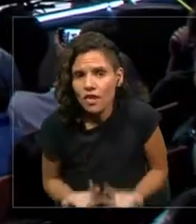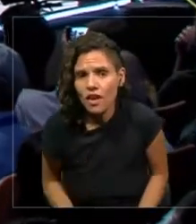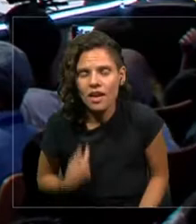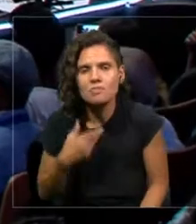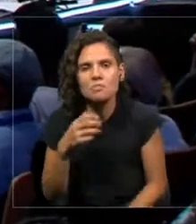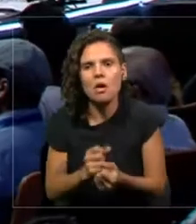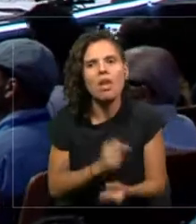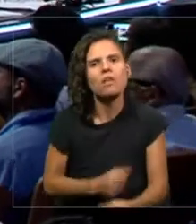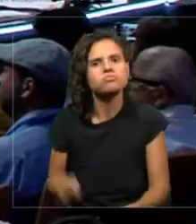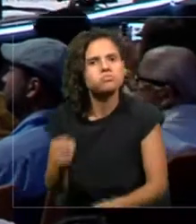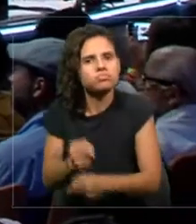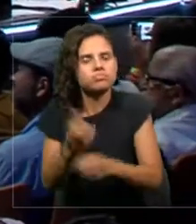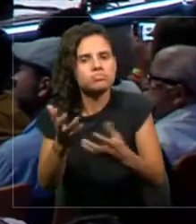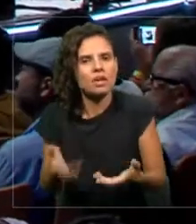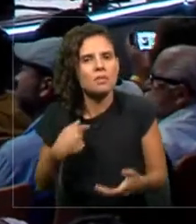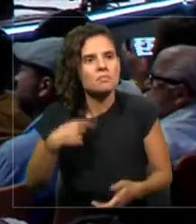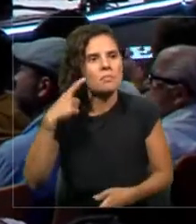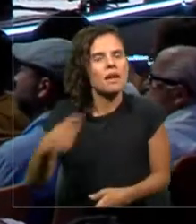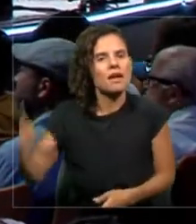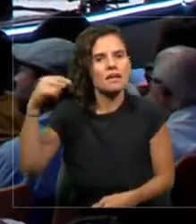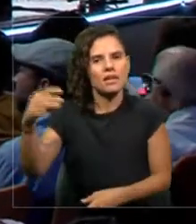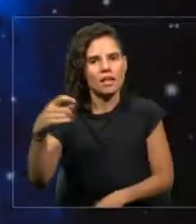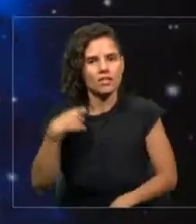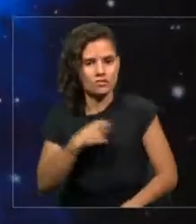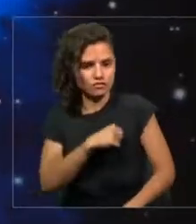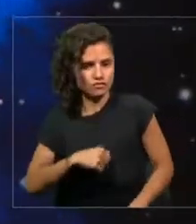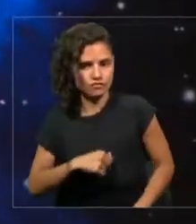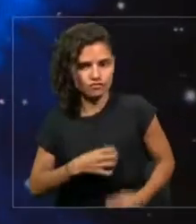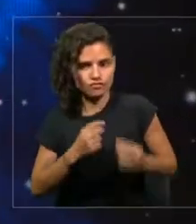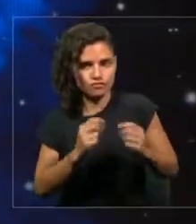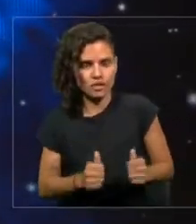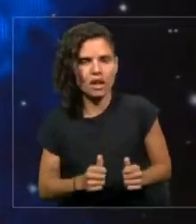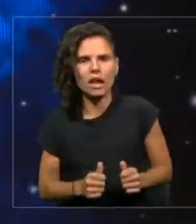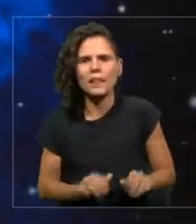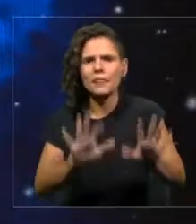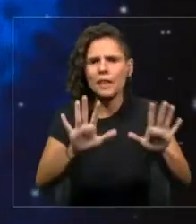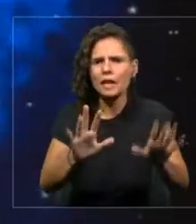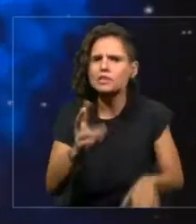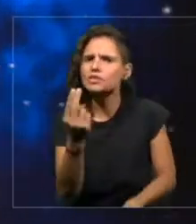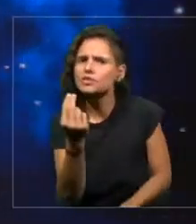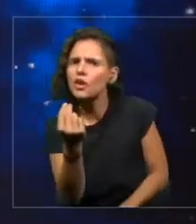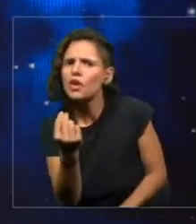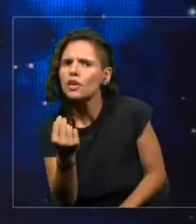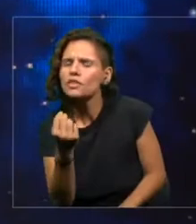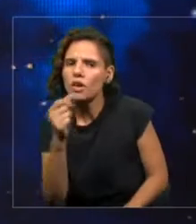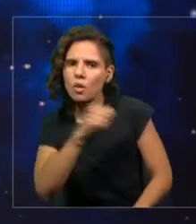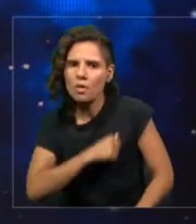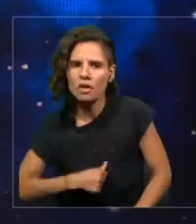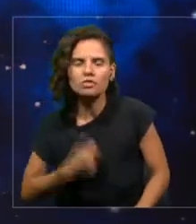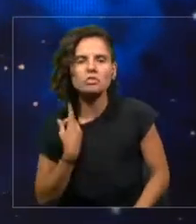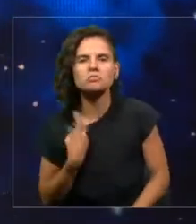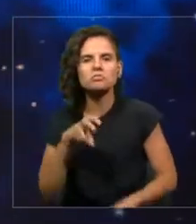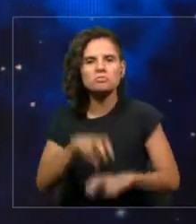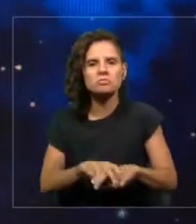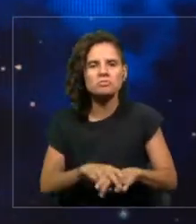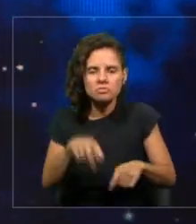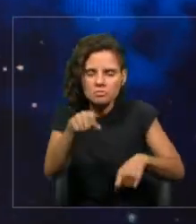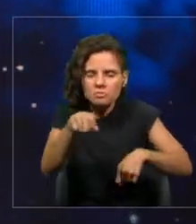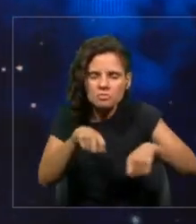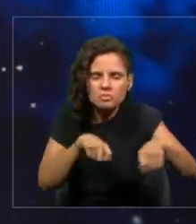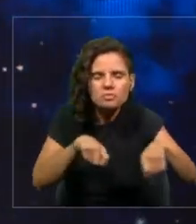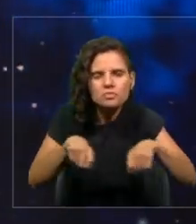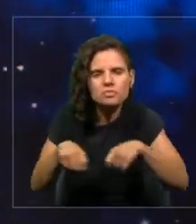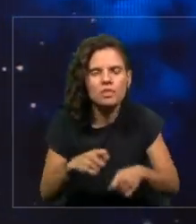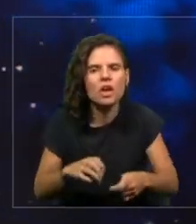imagínate este cardiólogo haciendo 10 o 12 operaciones al día desde su escritorio sin tener que estarse moviendo lavando